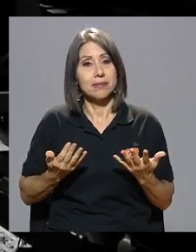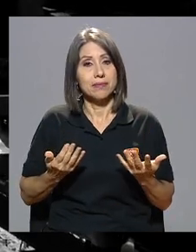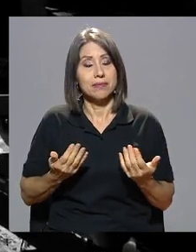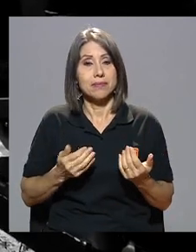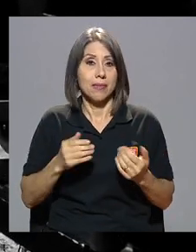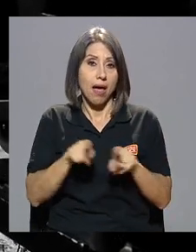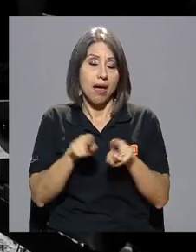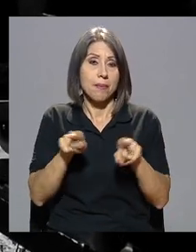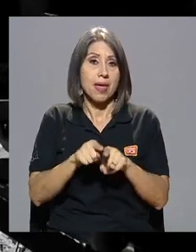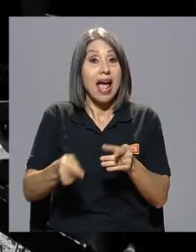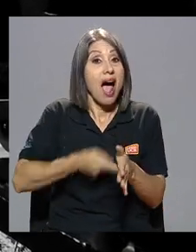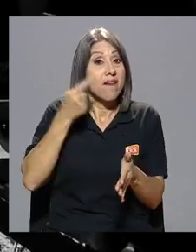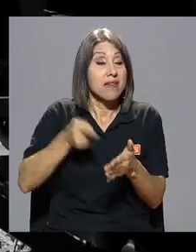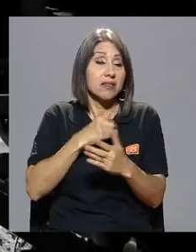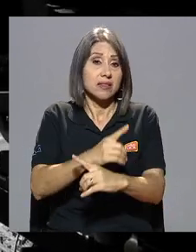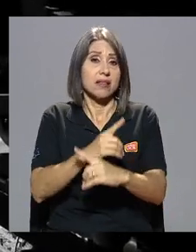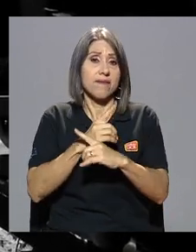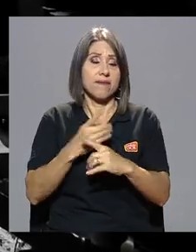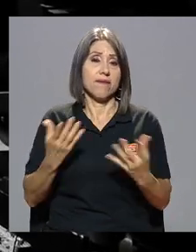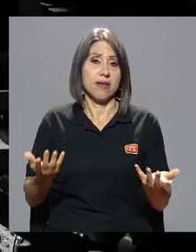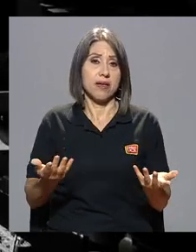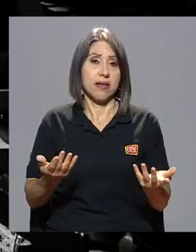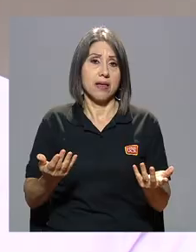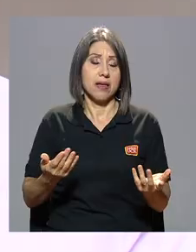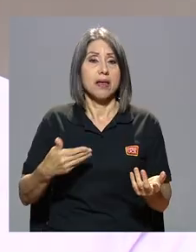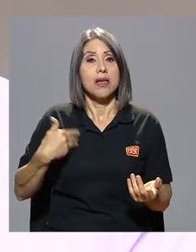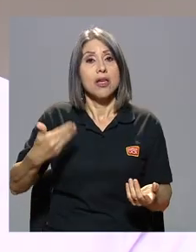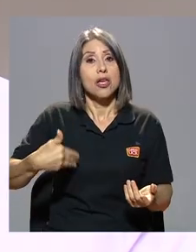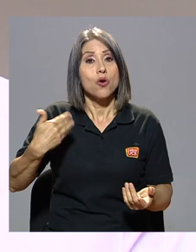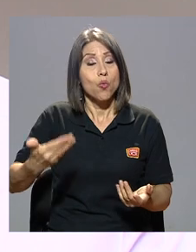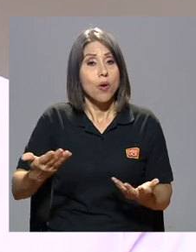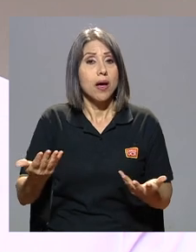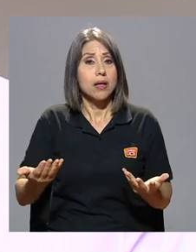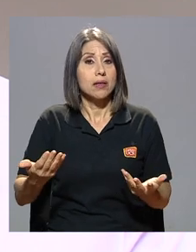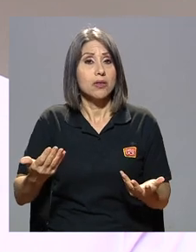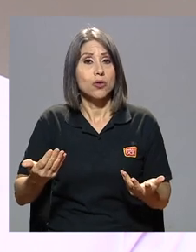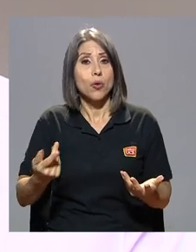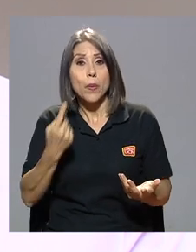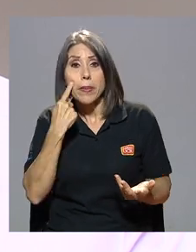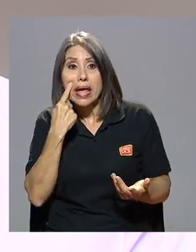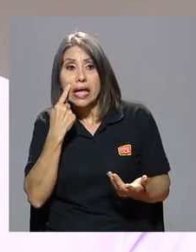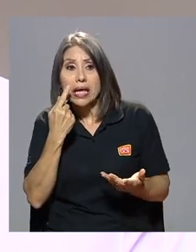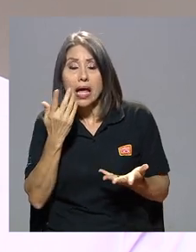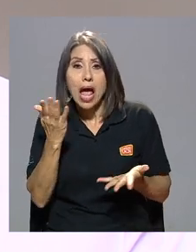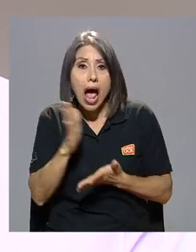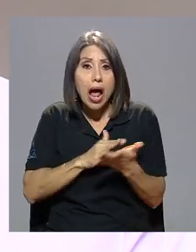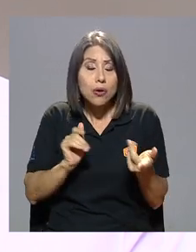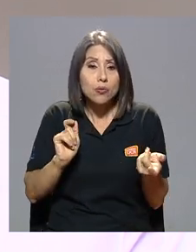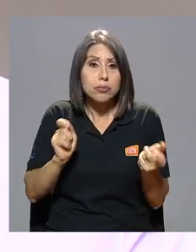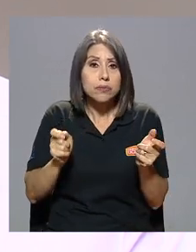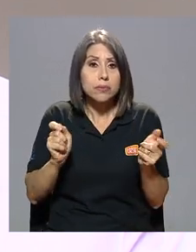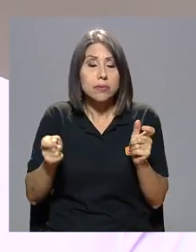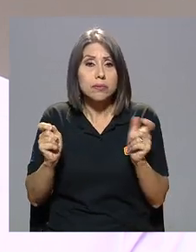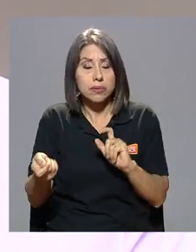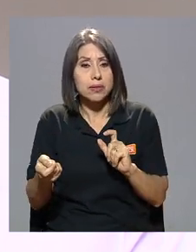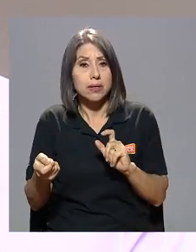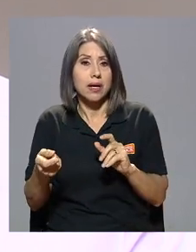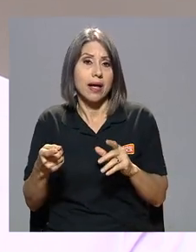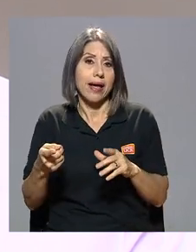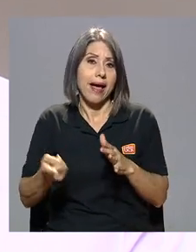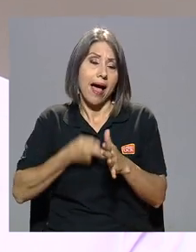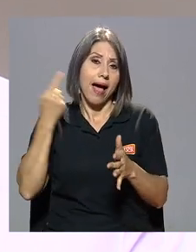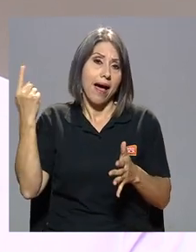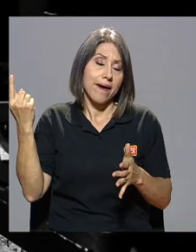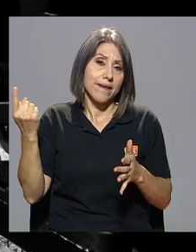especies a veces defenderse y cuando la cosa toma otras direcciones entonces